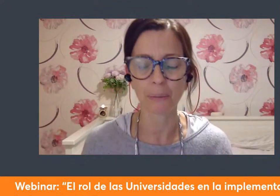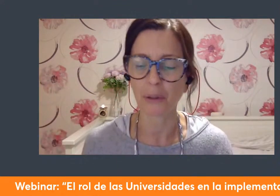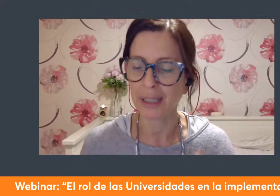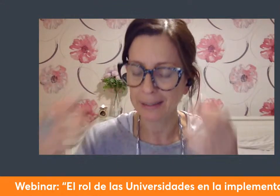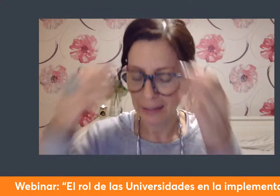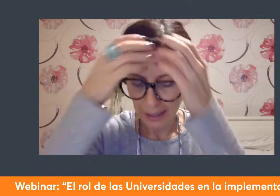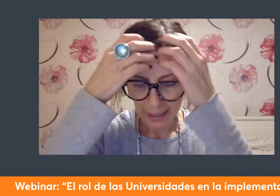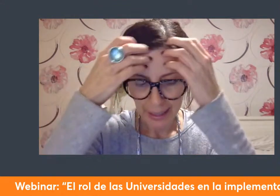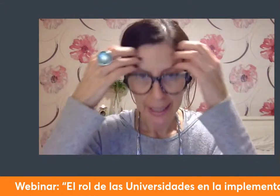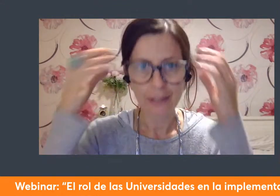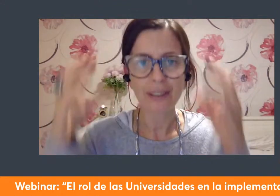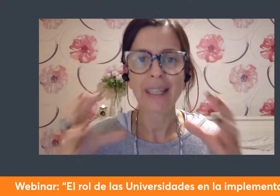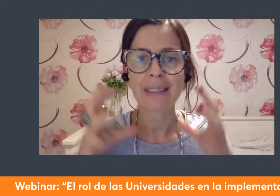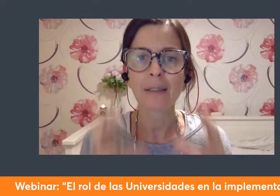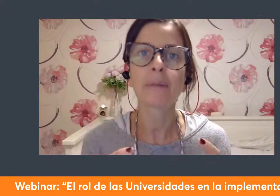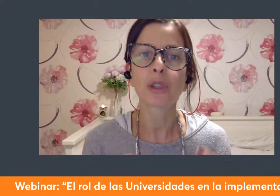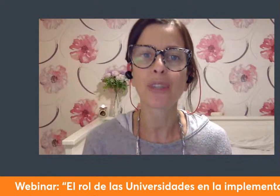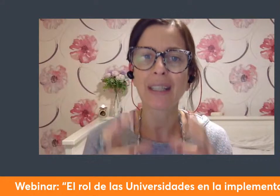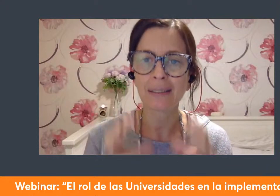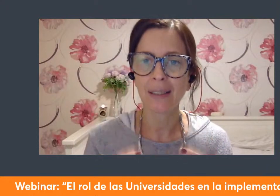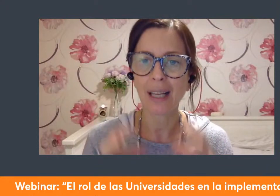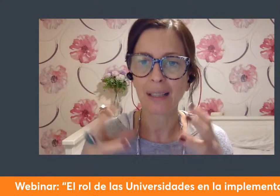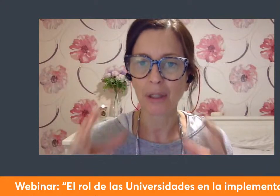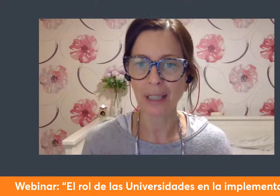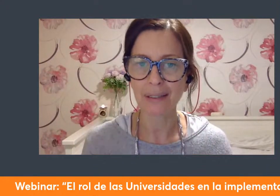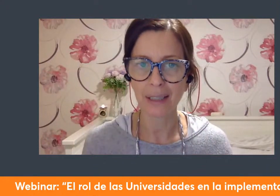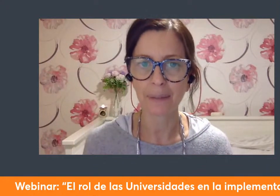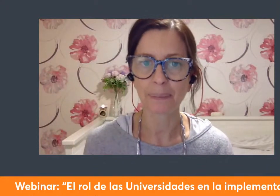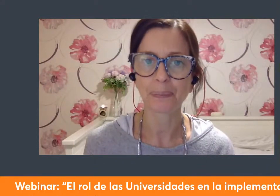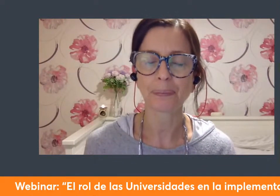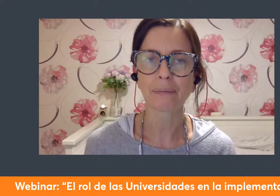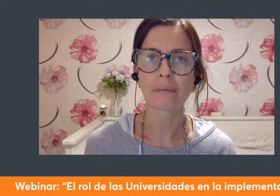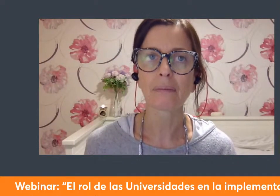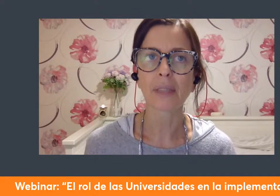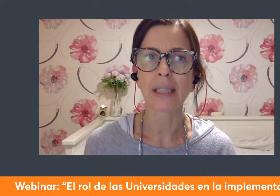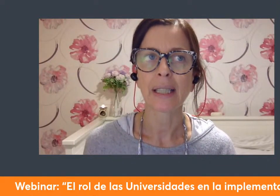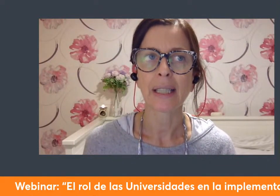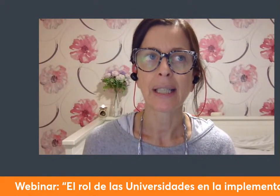para hombres y mujeres entonces en este momento de crisis de la democracia